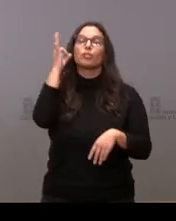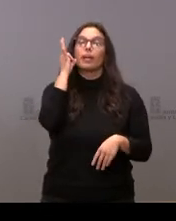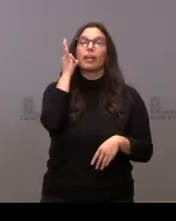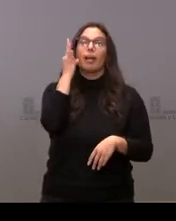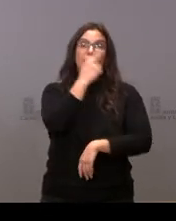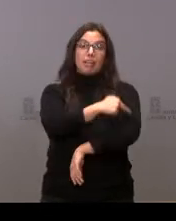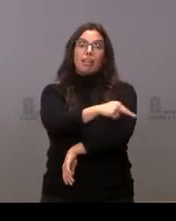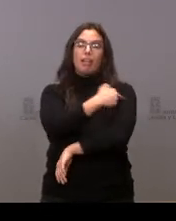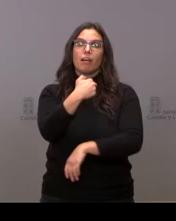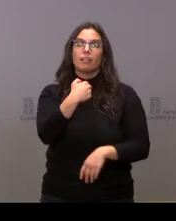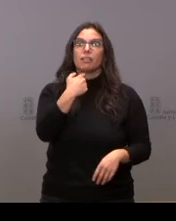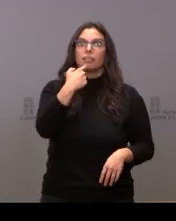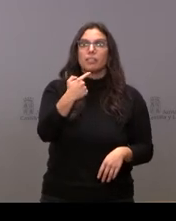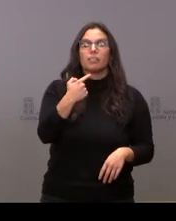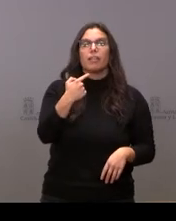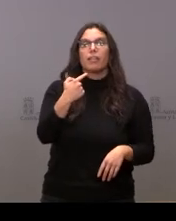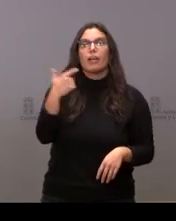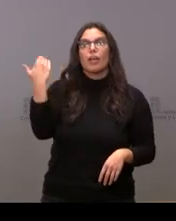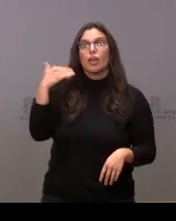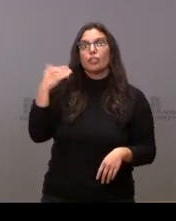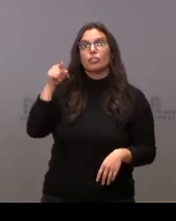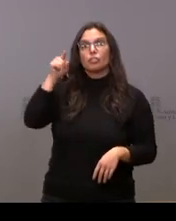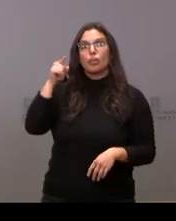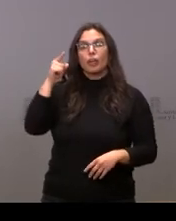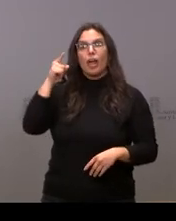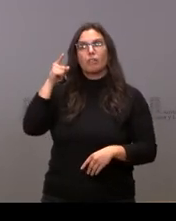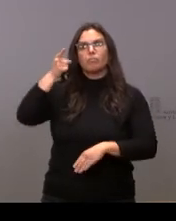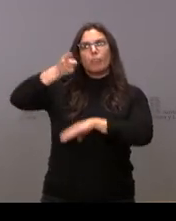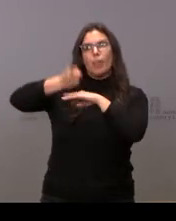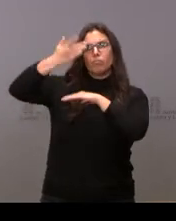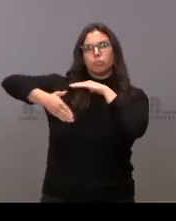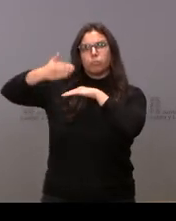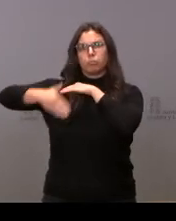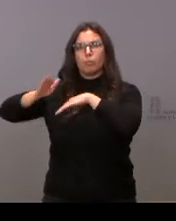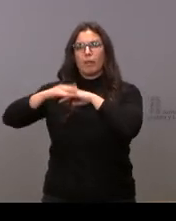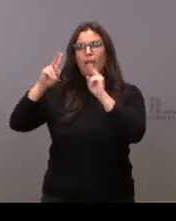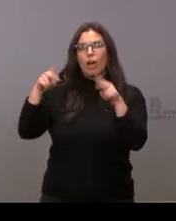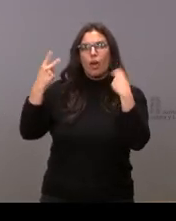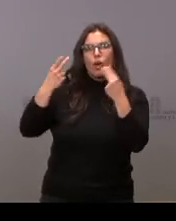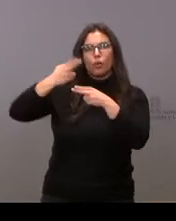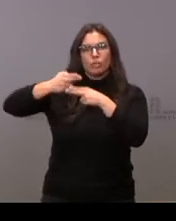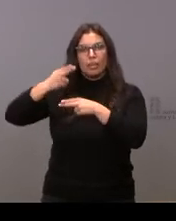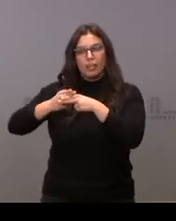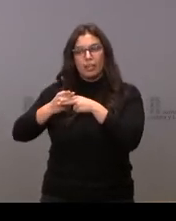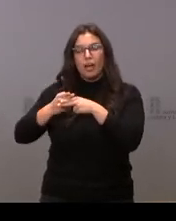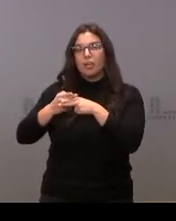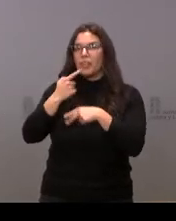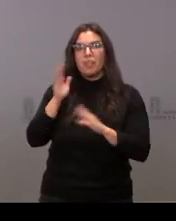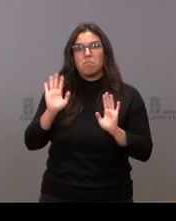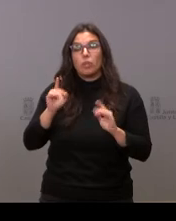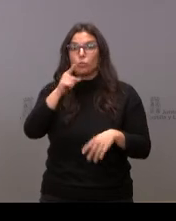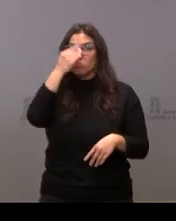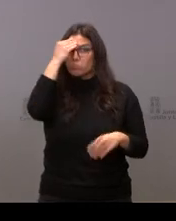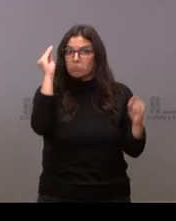dijo aquí en Soria que no se plantean restricciones a la hostelería. No sé si Francisco Igea también descarta este tipo de